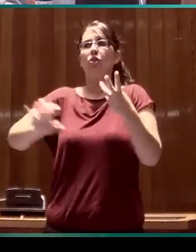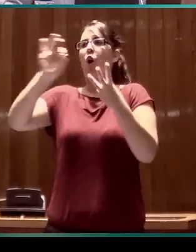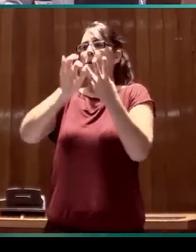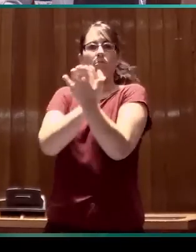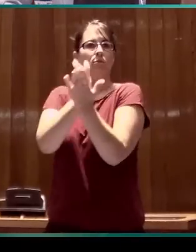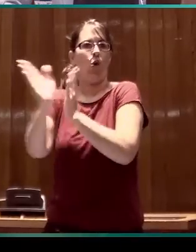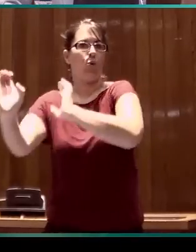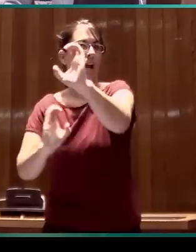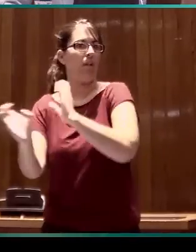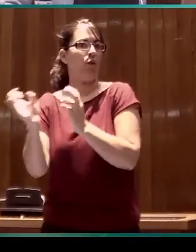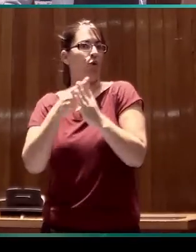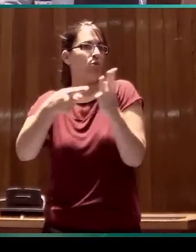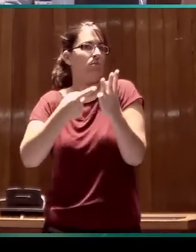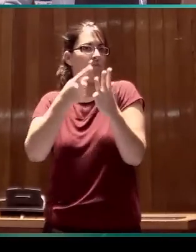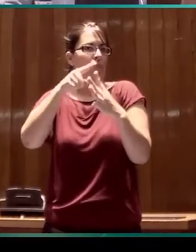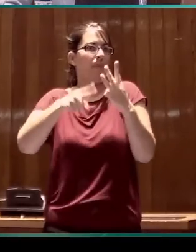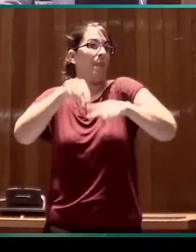comunicación de masas.